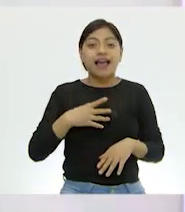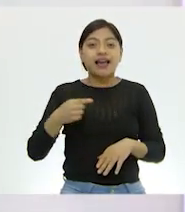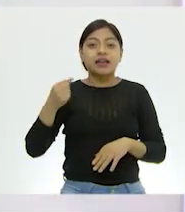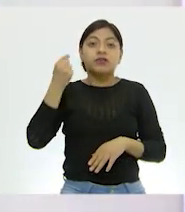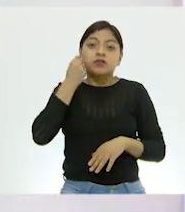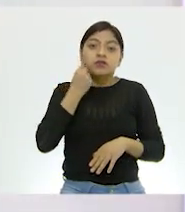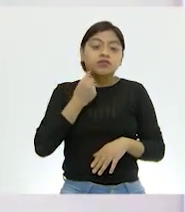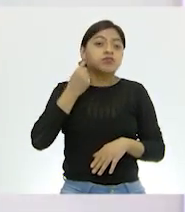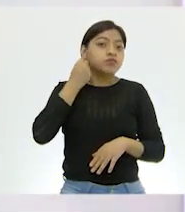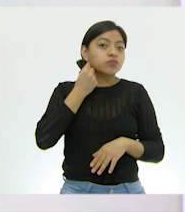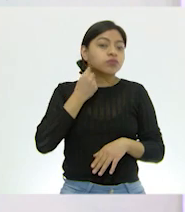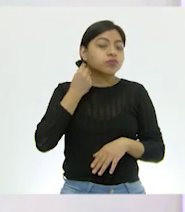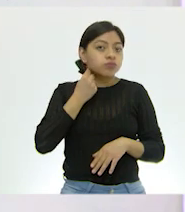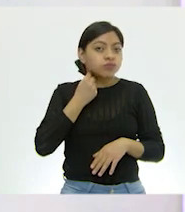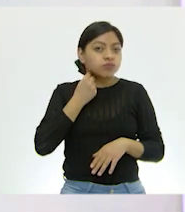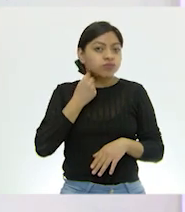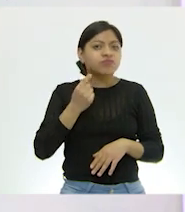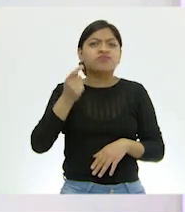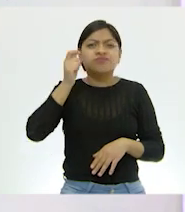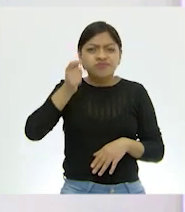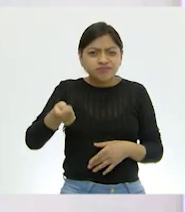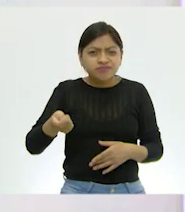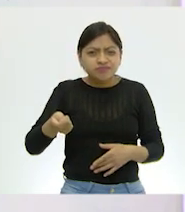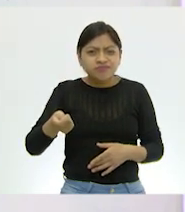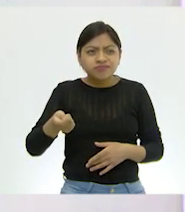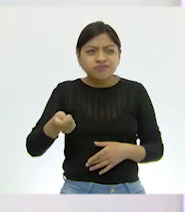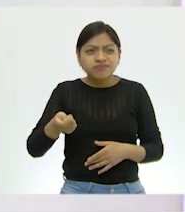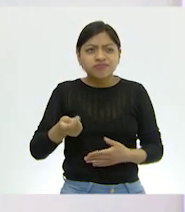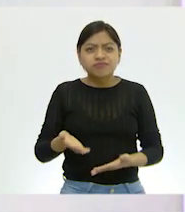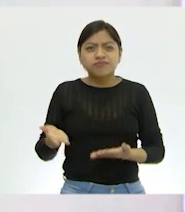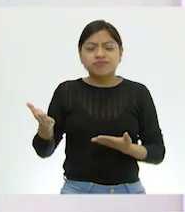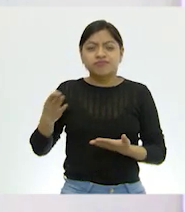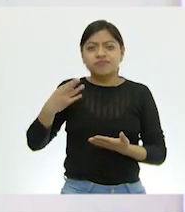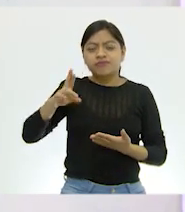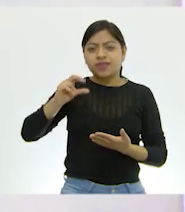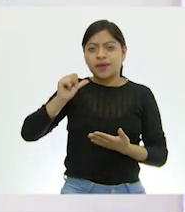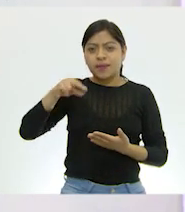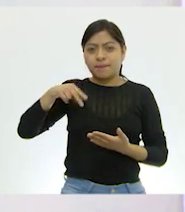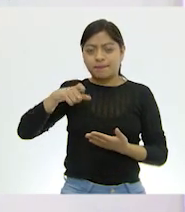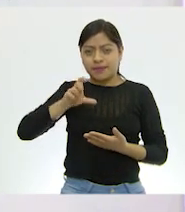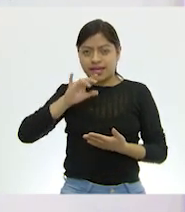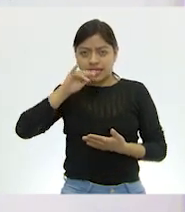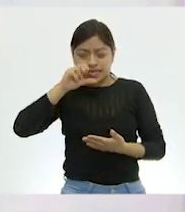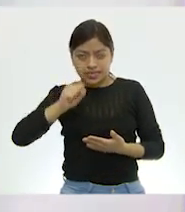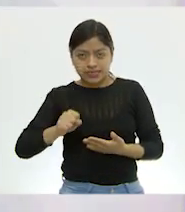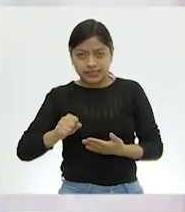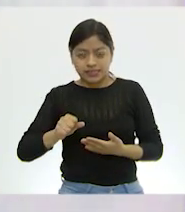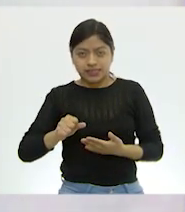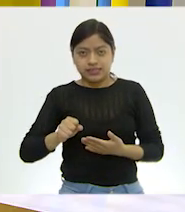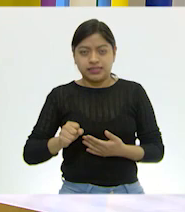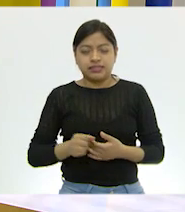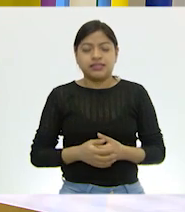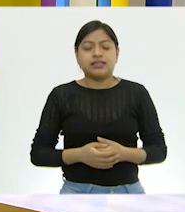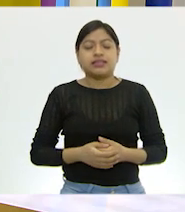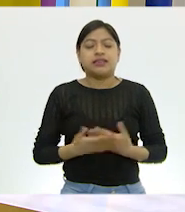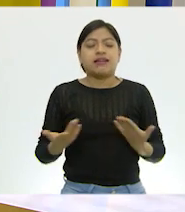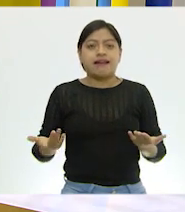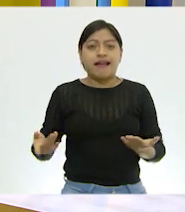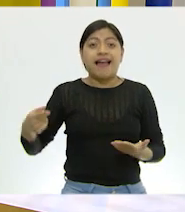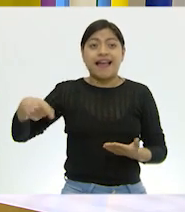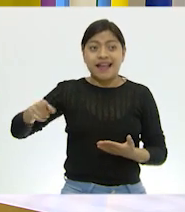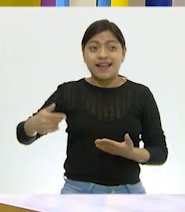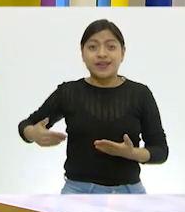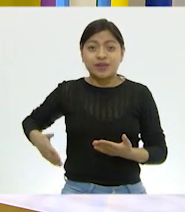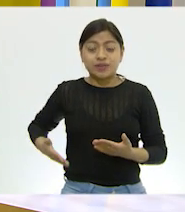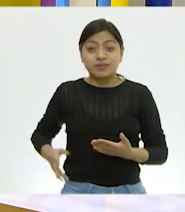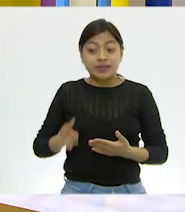hendiduras que se llamaban... Branquias. Branquias. Y normalmente en los peces